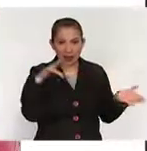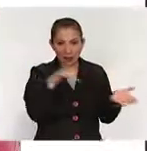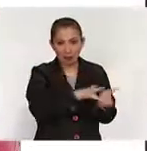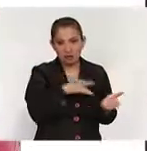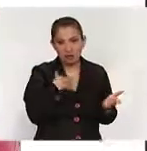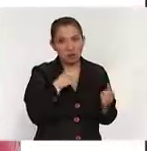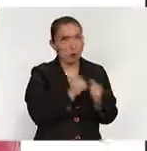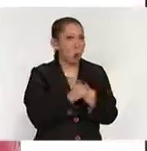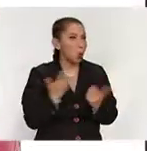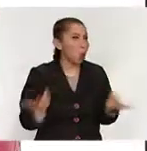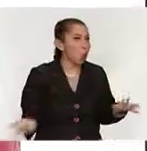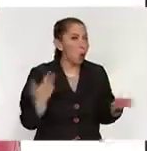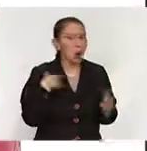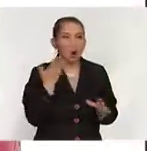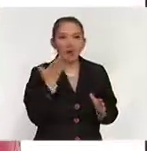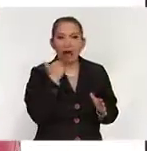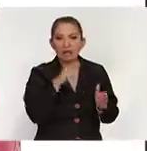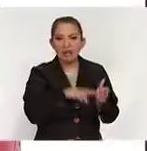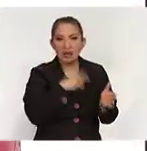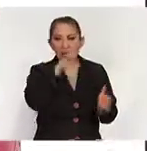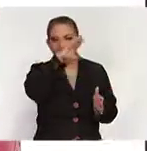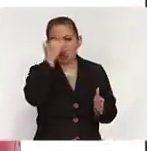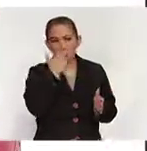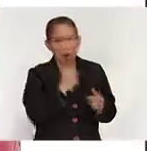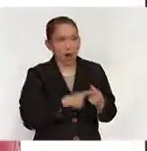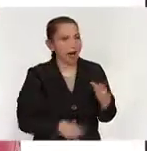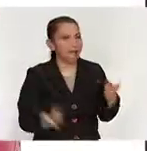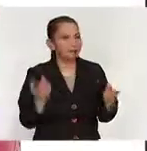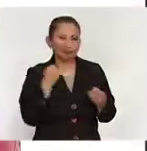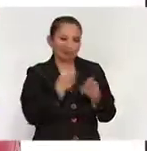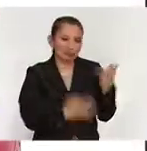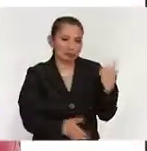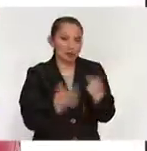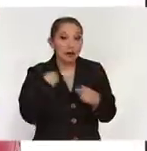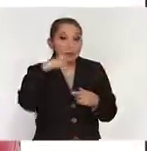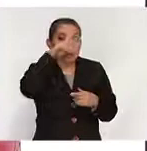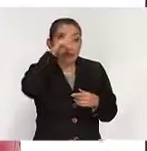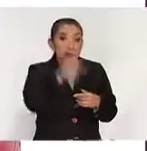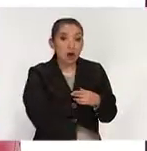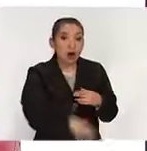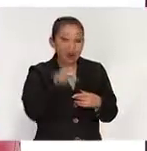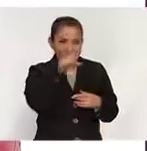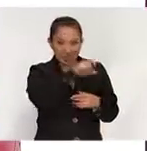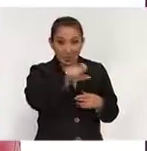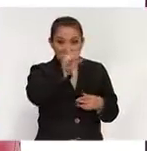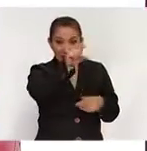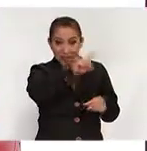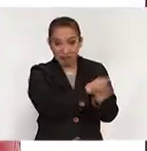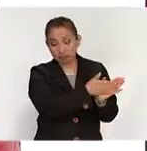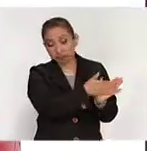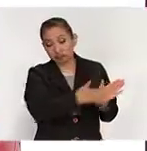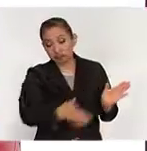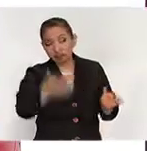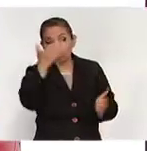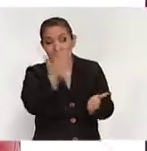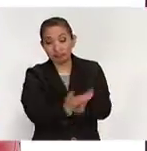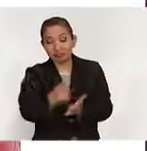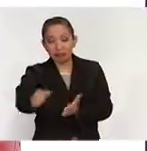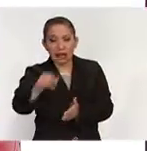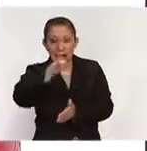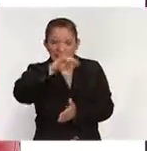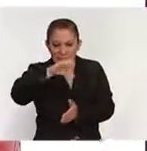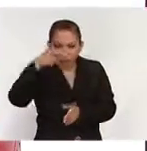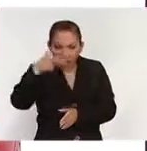sin firma, sin foto y peor aún, pasando estos 120 días, el Instituto Nacional Electoral al